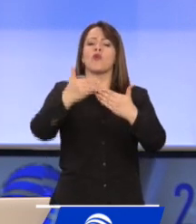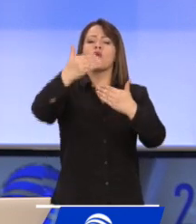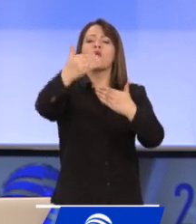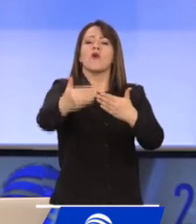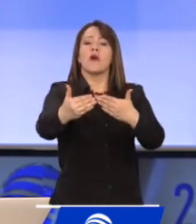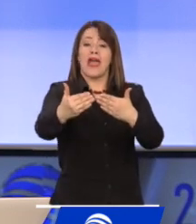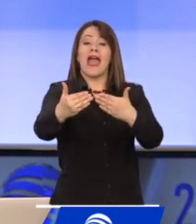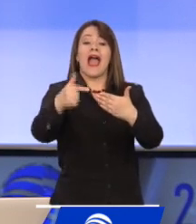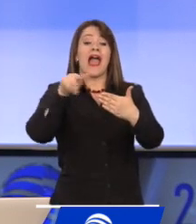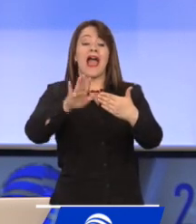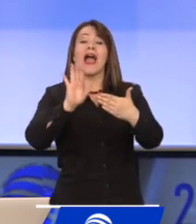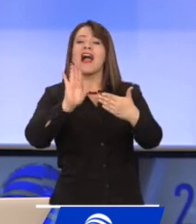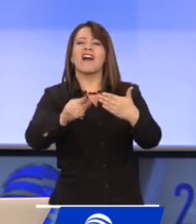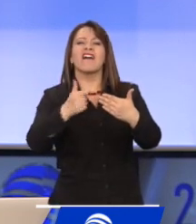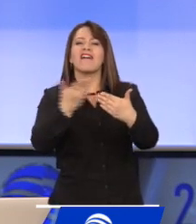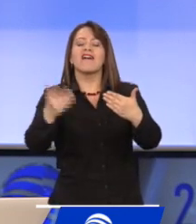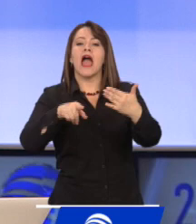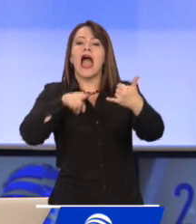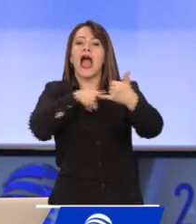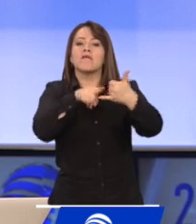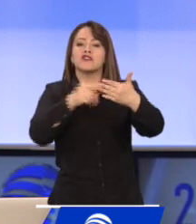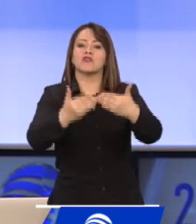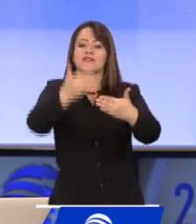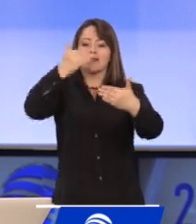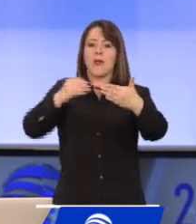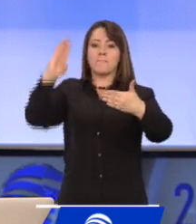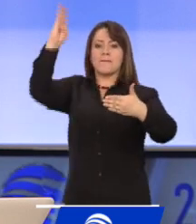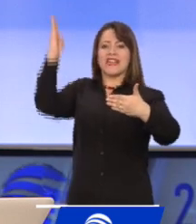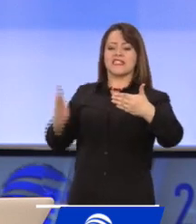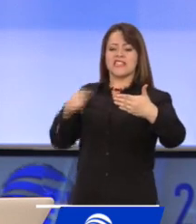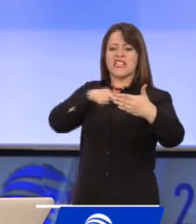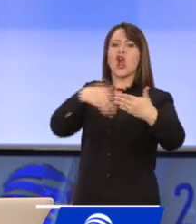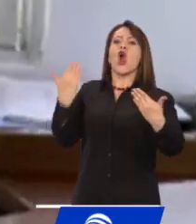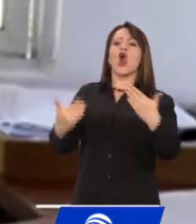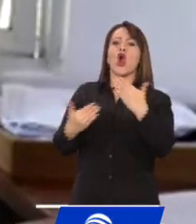la situación? políticas están implementando específicamente en la frontera con Brasil?